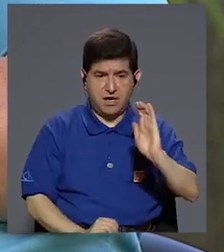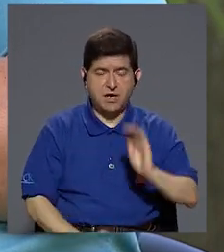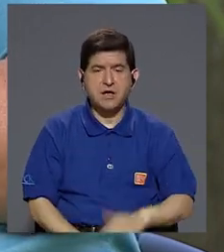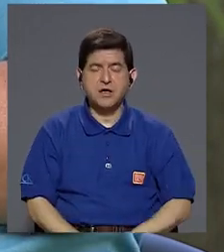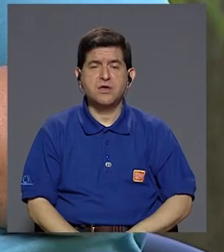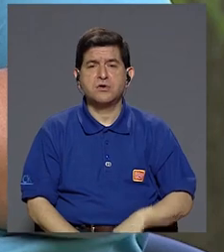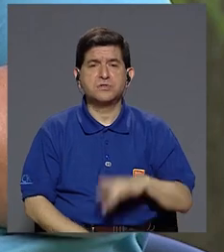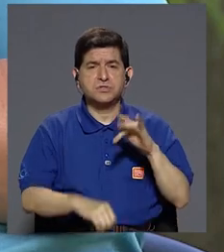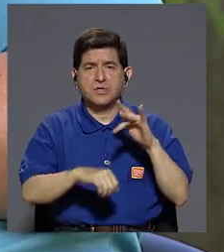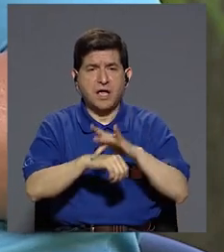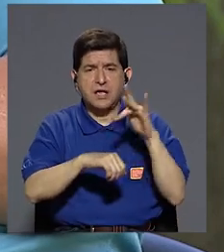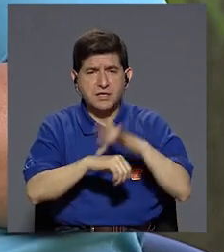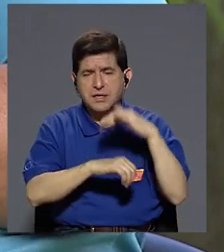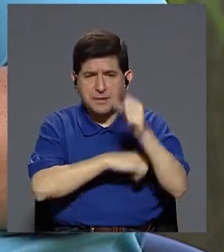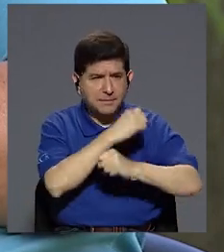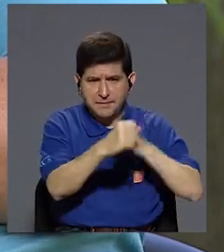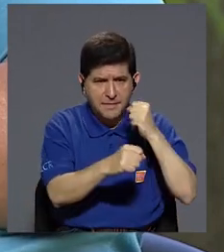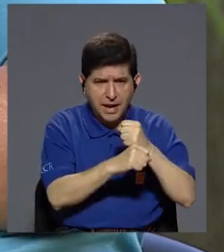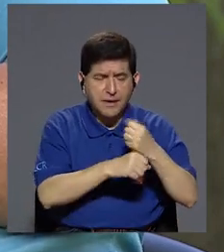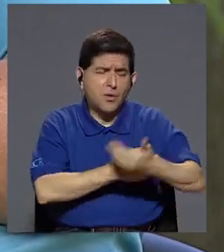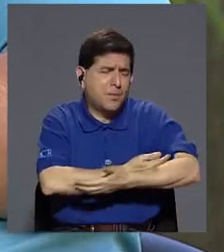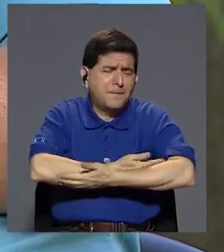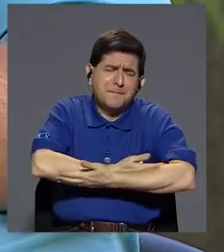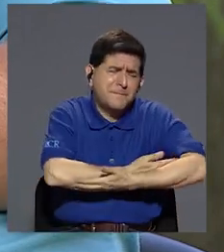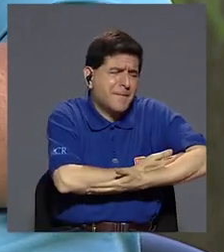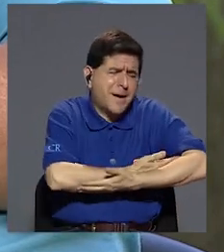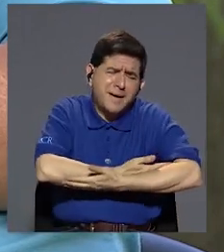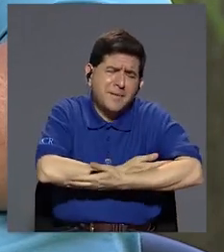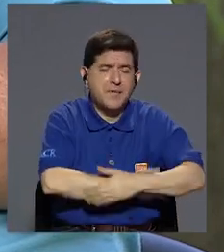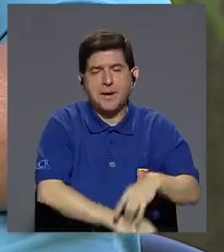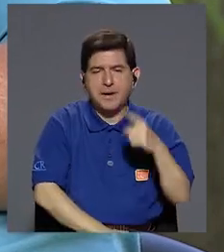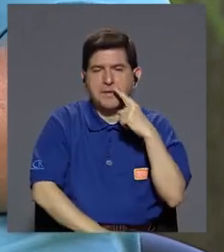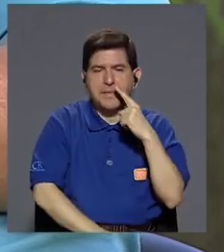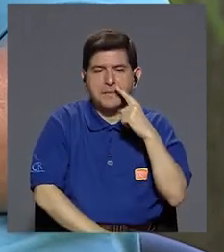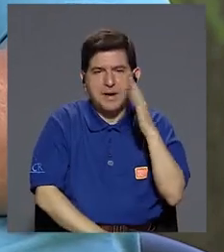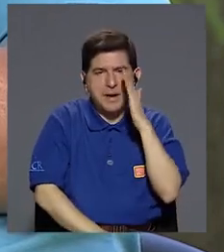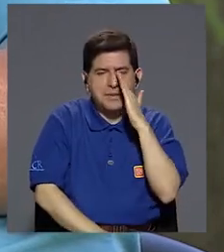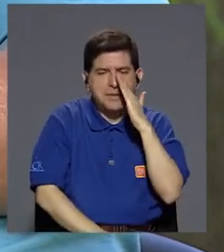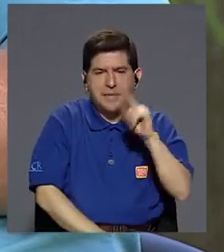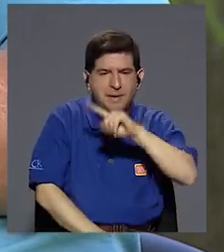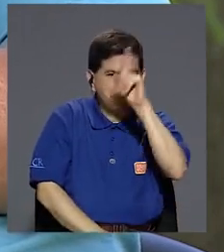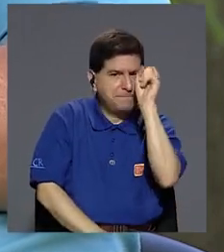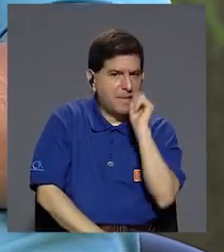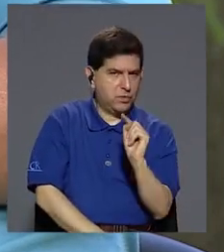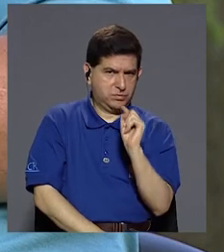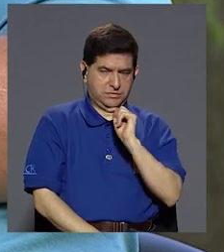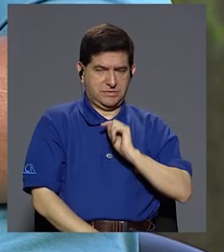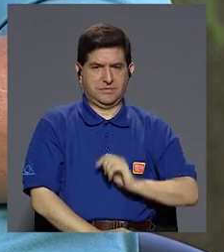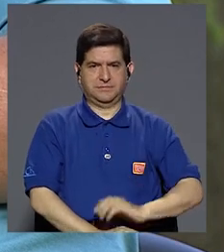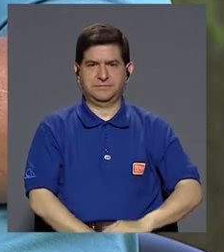primera infancia, en bebés, papás y mamás, lo primero que tienen que preguntarse es,